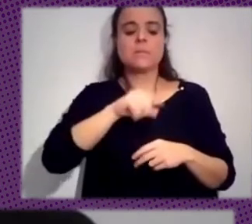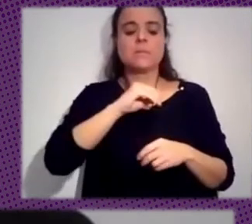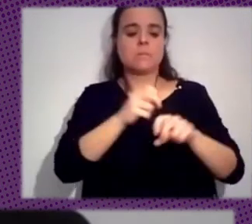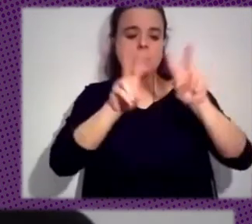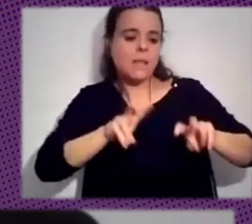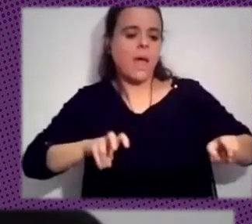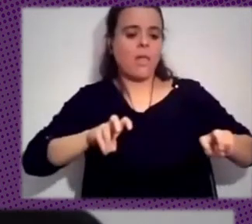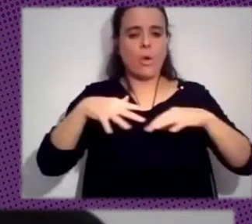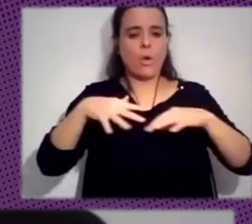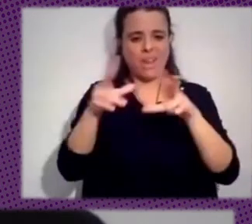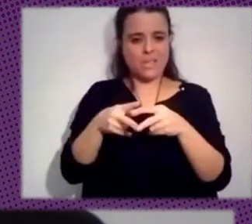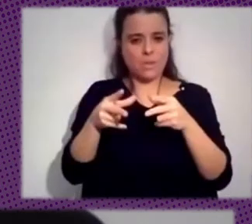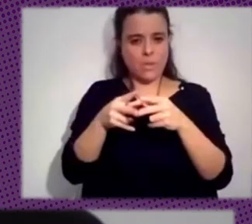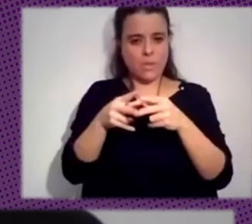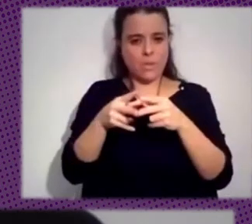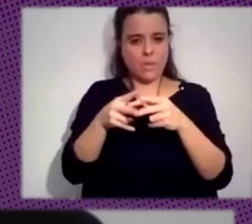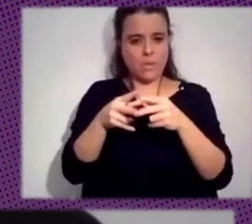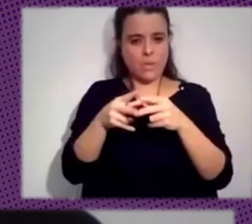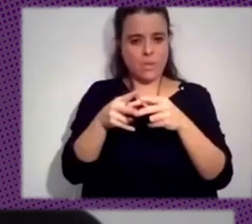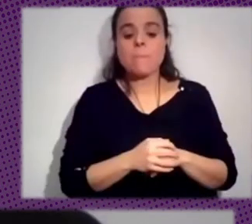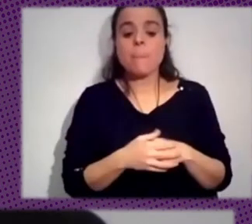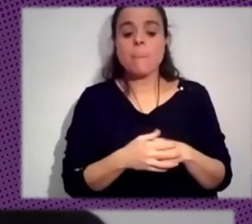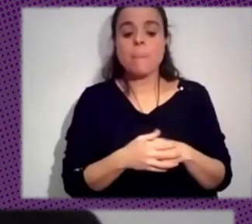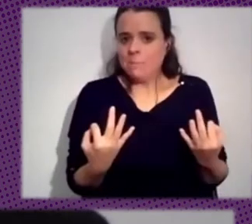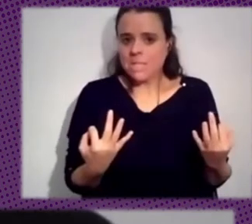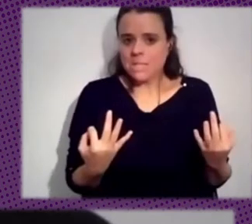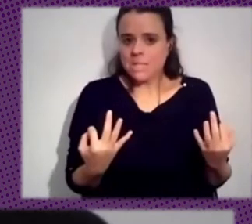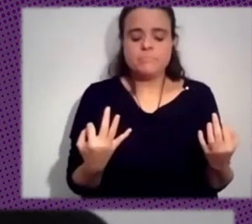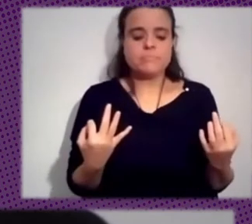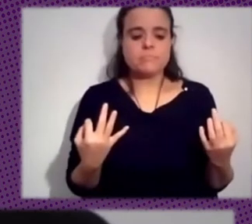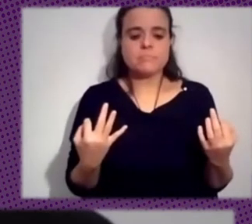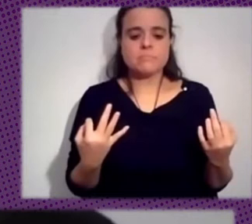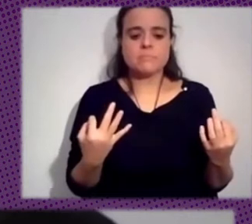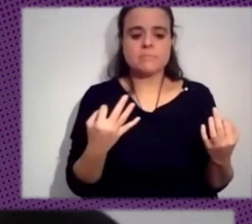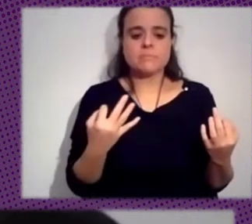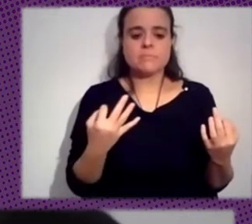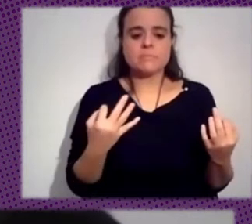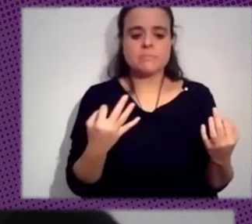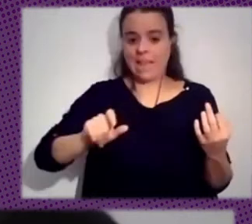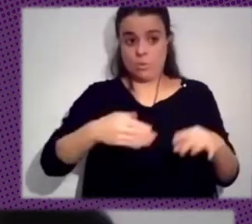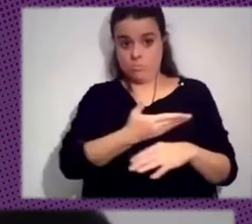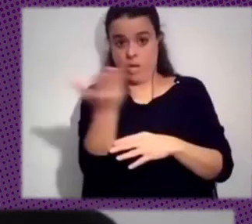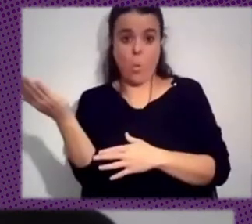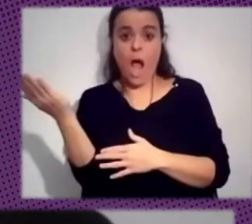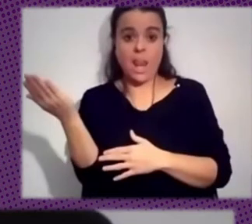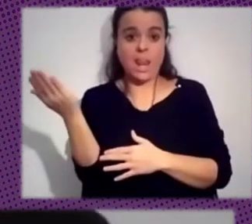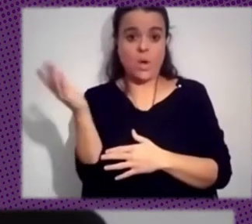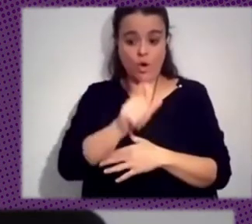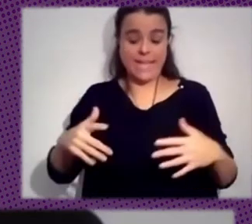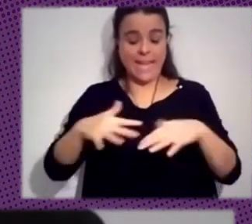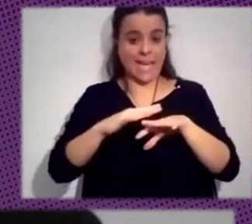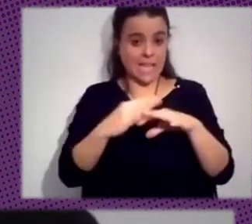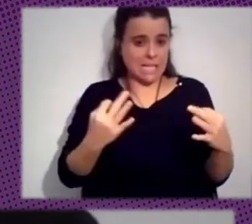sociales. Y lo que nos pasaba es que, como toda la gente que estamos aquí y como mucha gente en redes, llevamos como